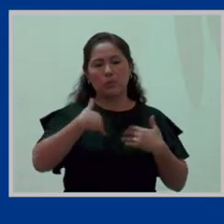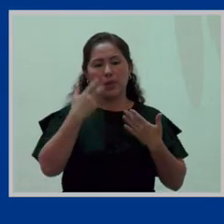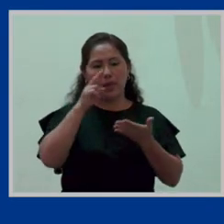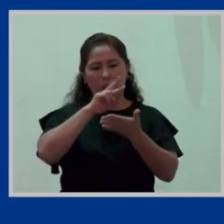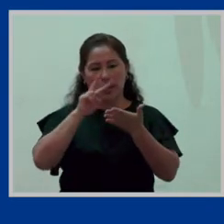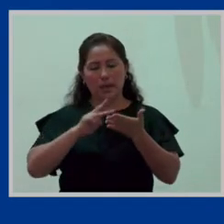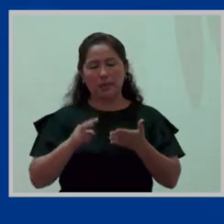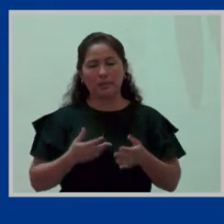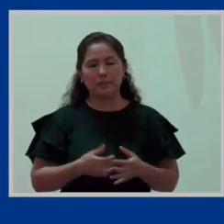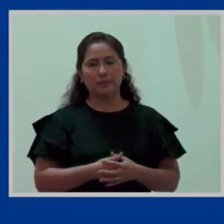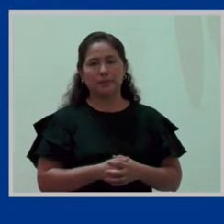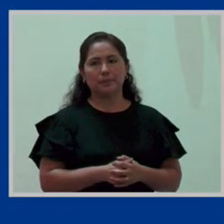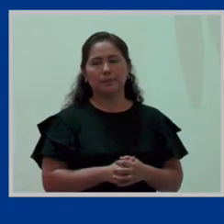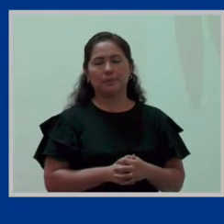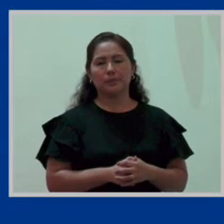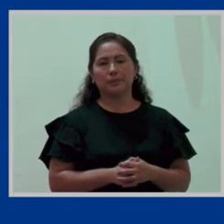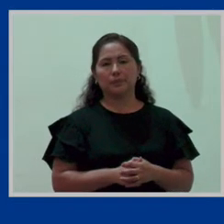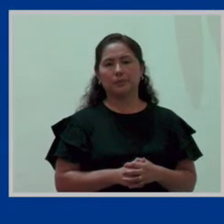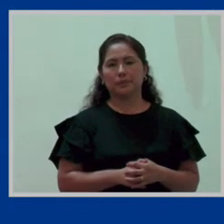revisar.